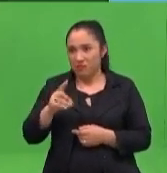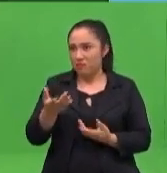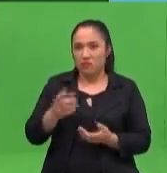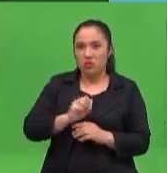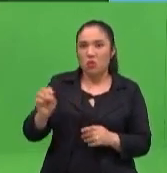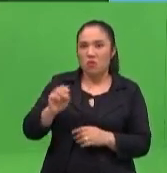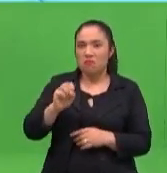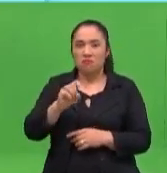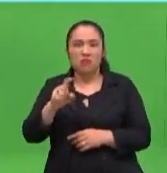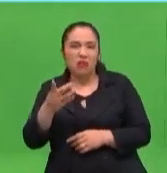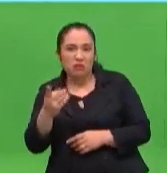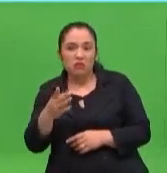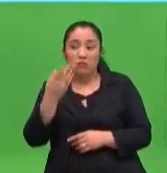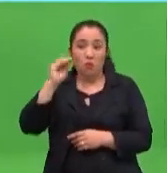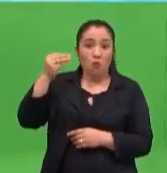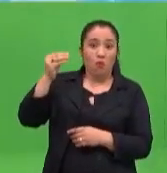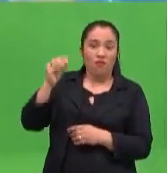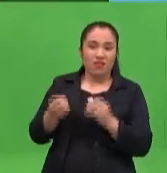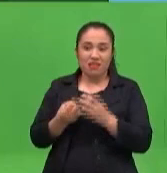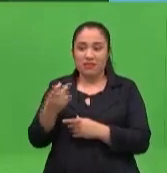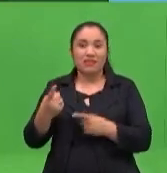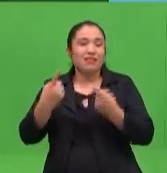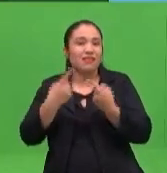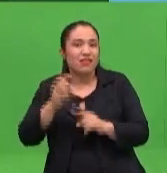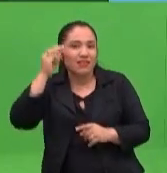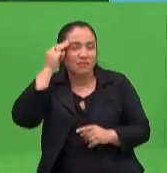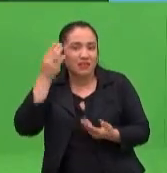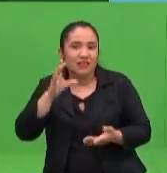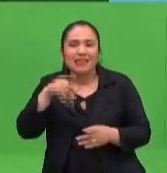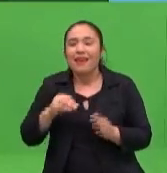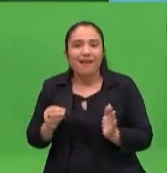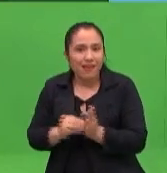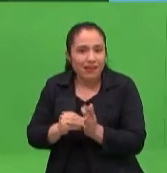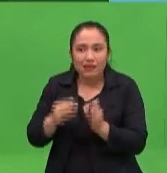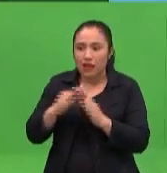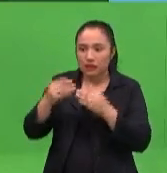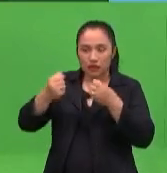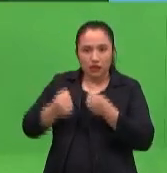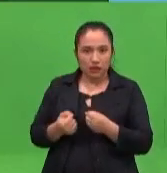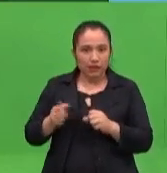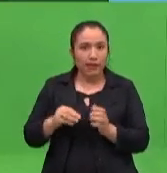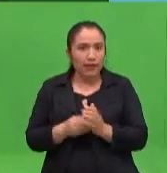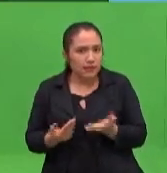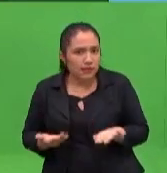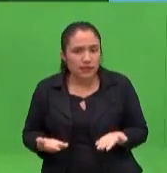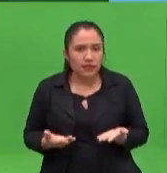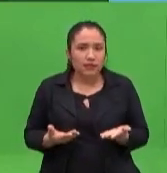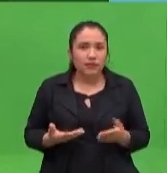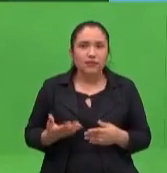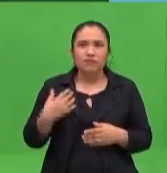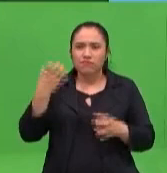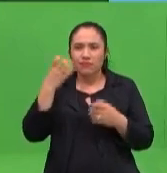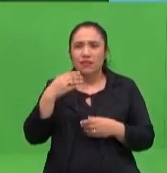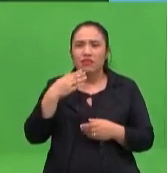los niños. Los niños son explosivos. Sí, general, ¿verdad? Entonces, no. Esta es una oportunidad,